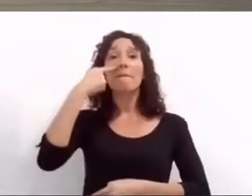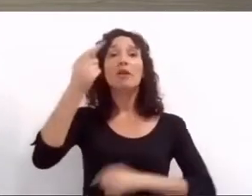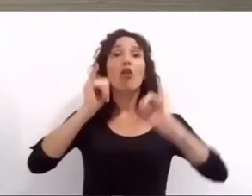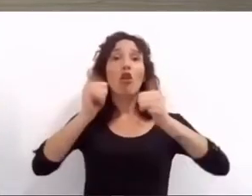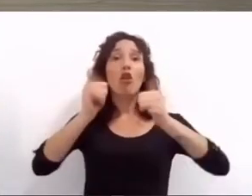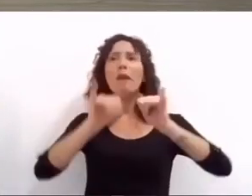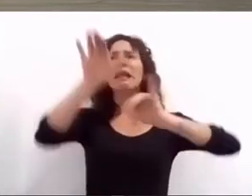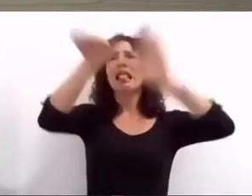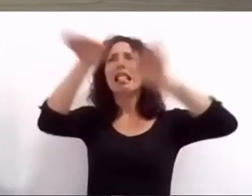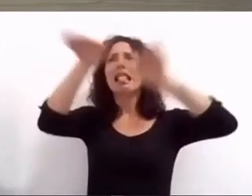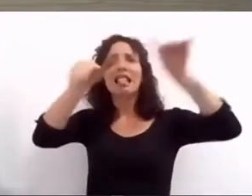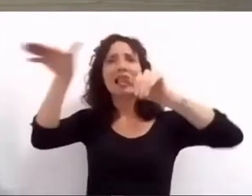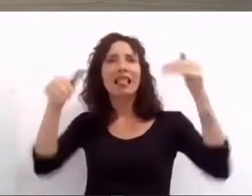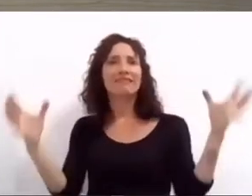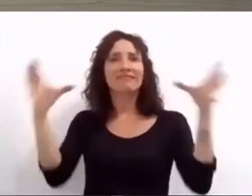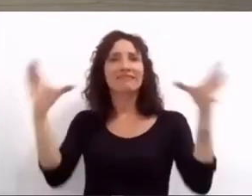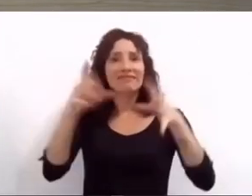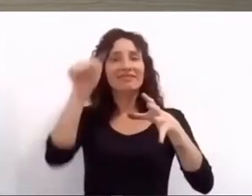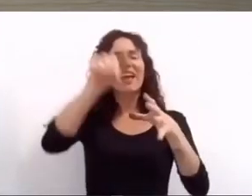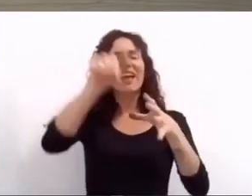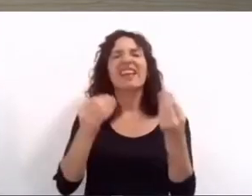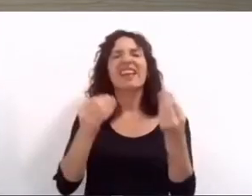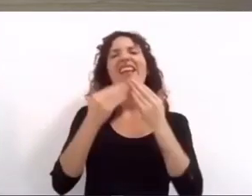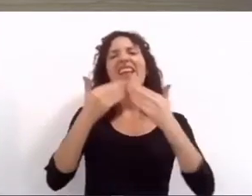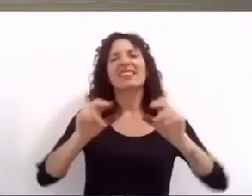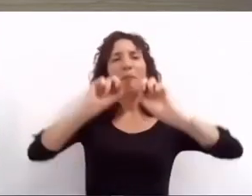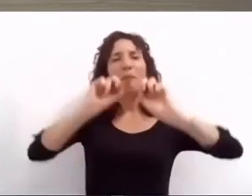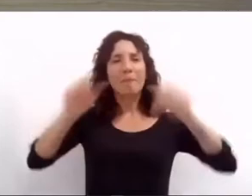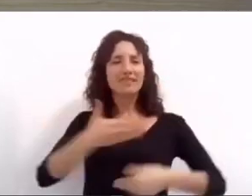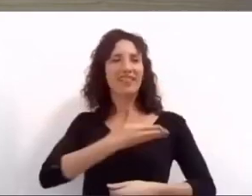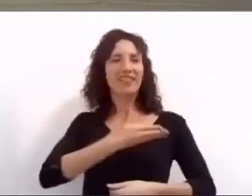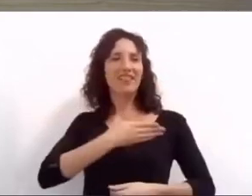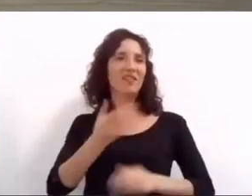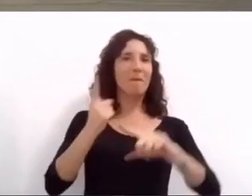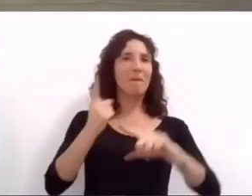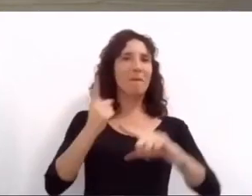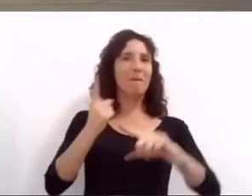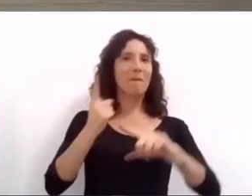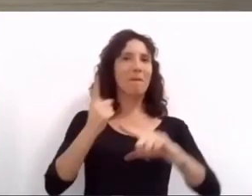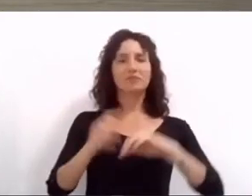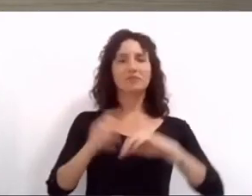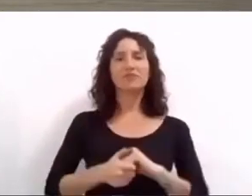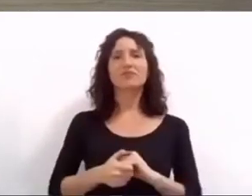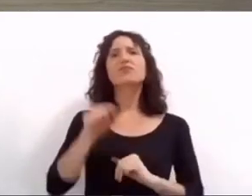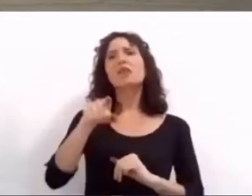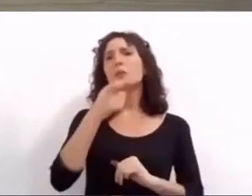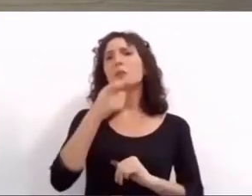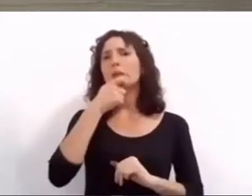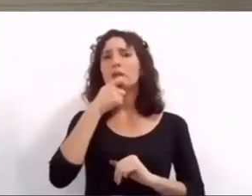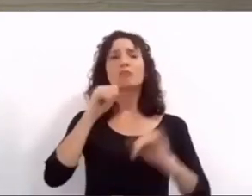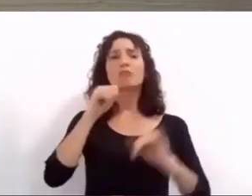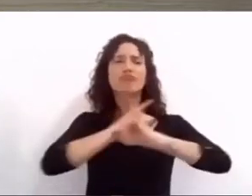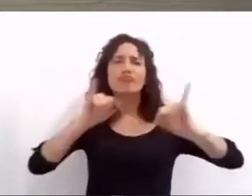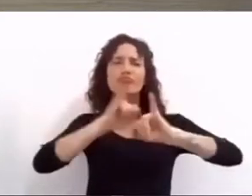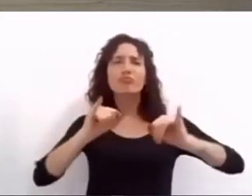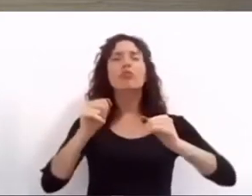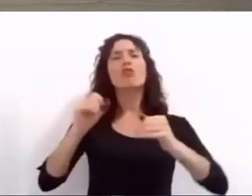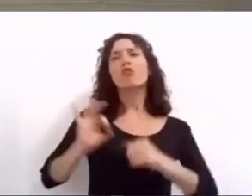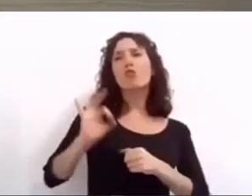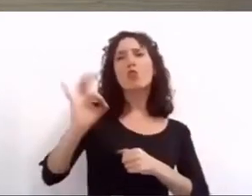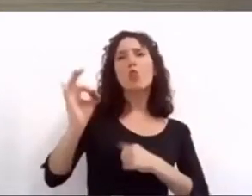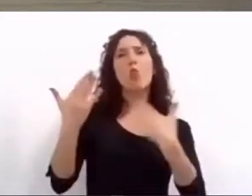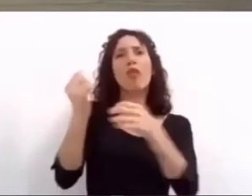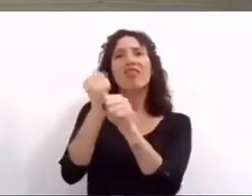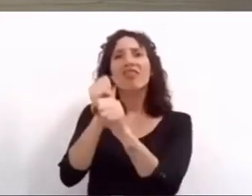Fe Más a espacios municipales ofreciendo cursos de capacitación con vinculación al sector laboral en estos